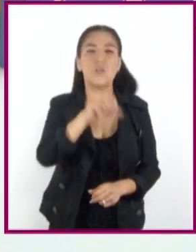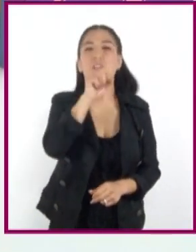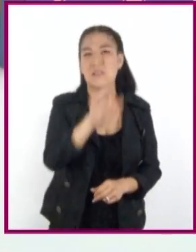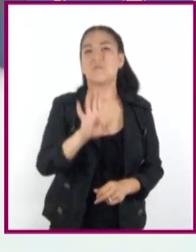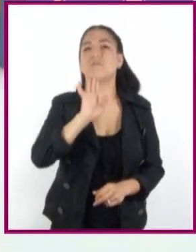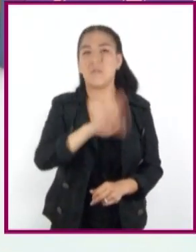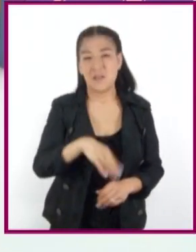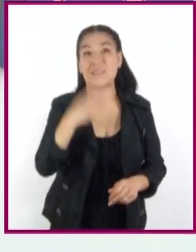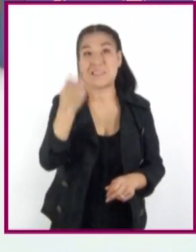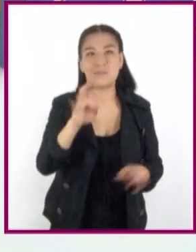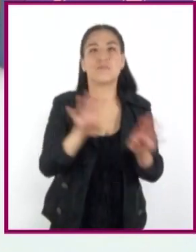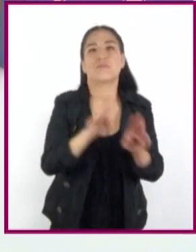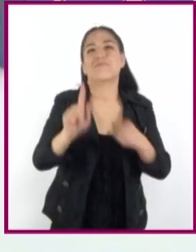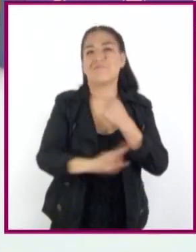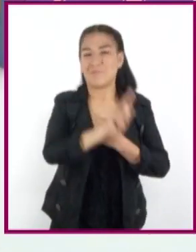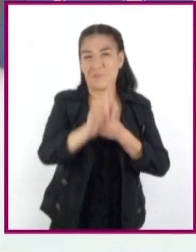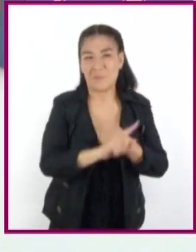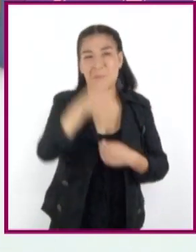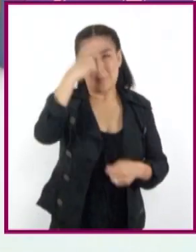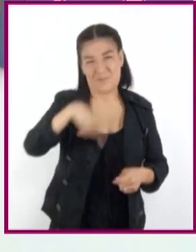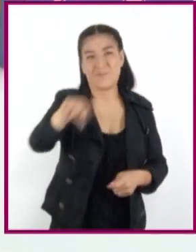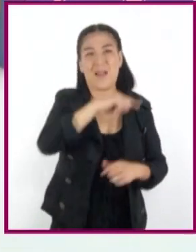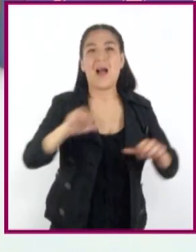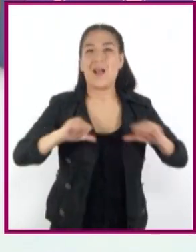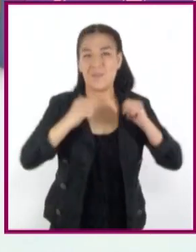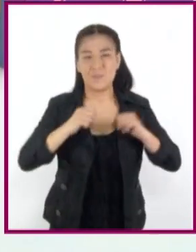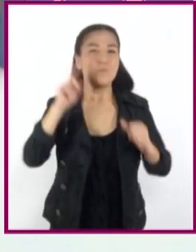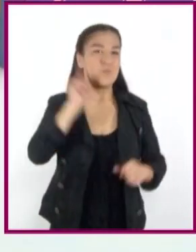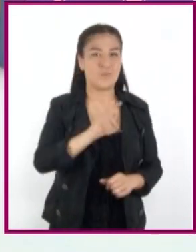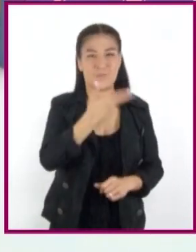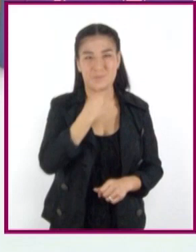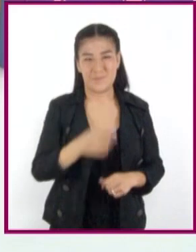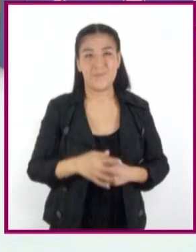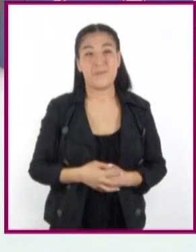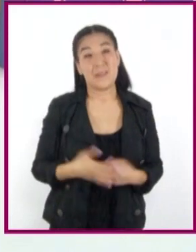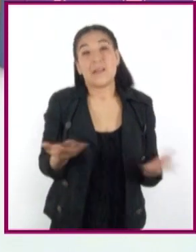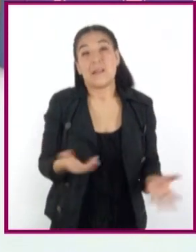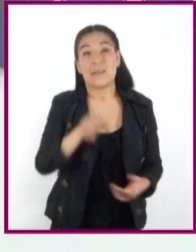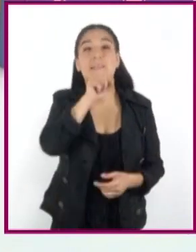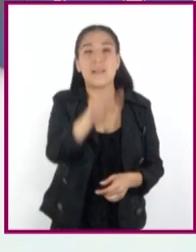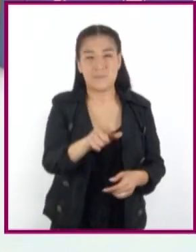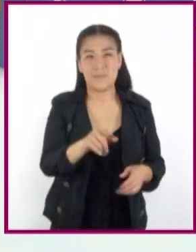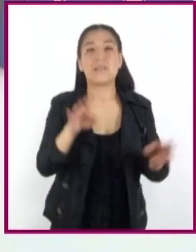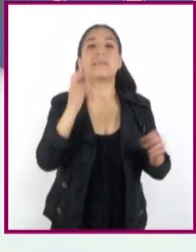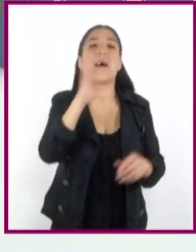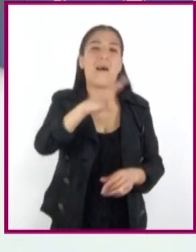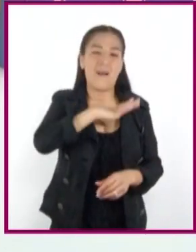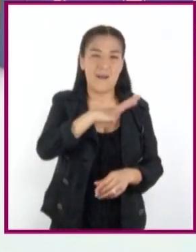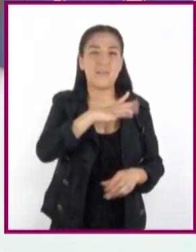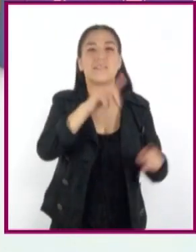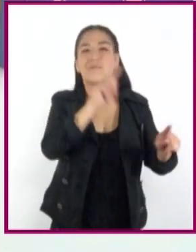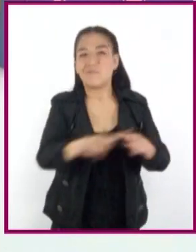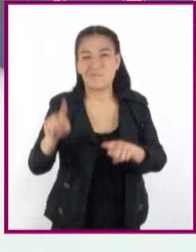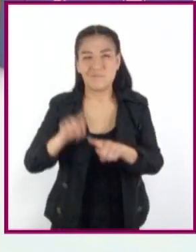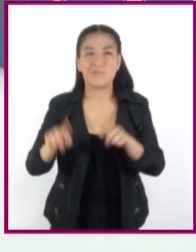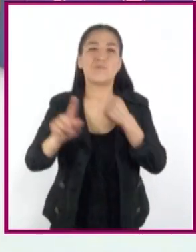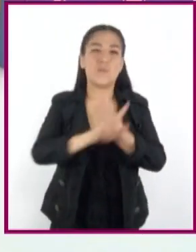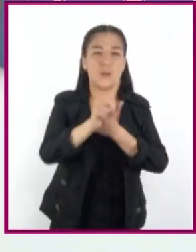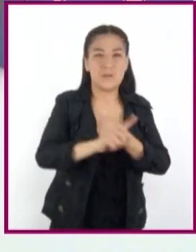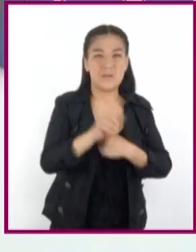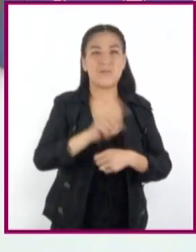situación de riesgo para las y los adolescentes. Cabe mencionar que existen causas individuales,